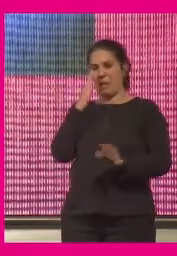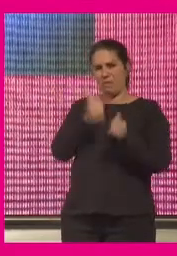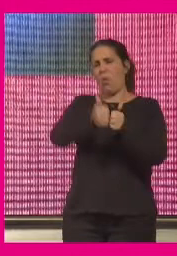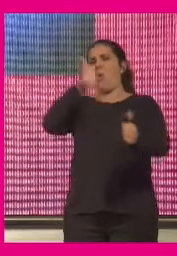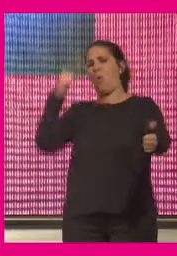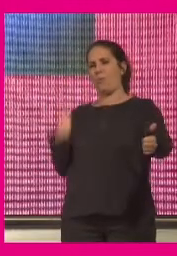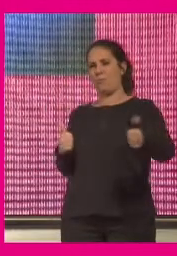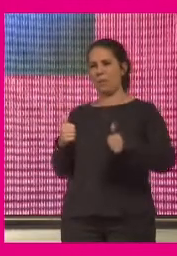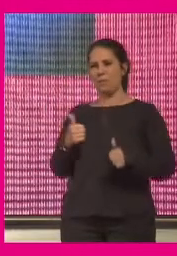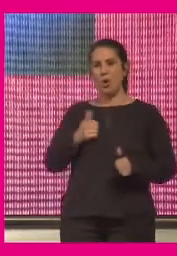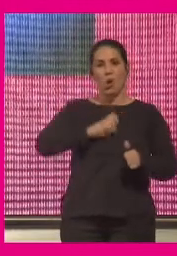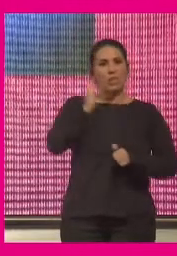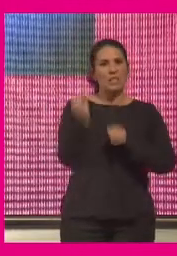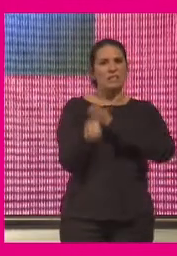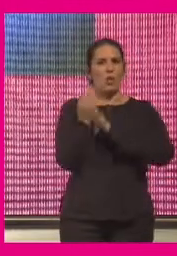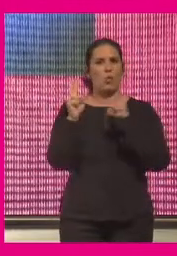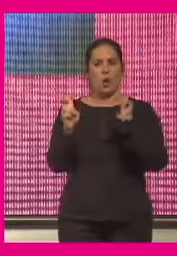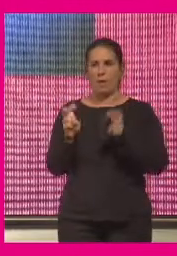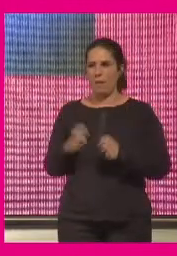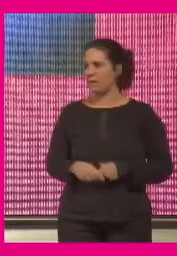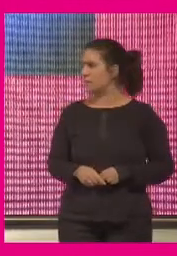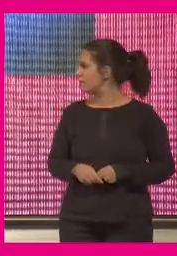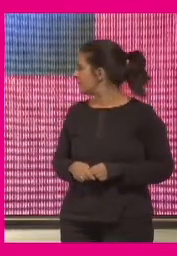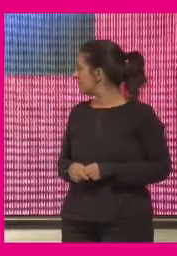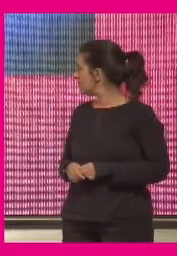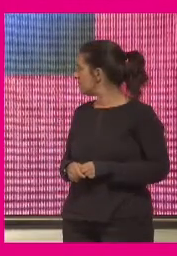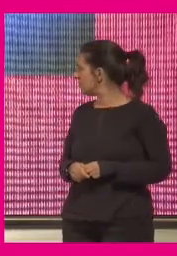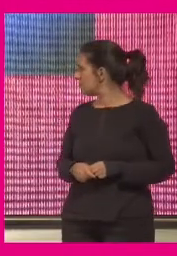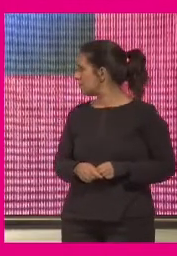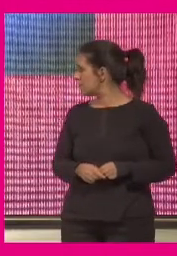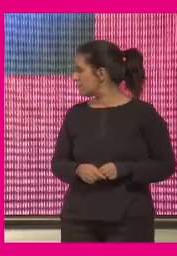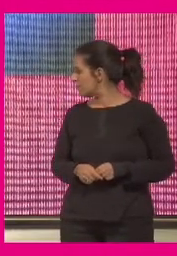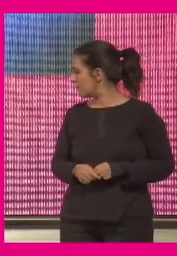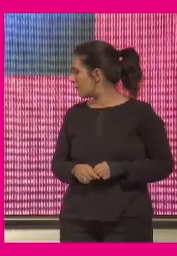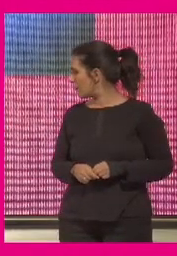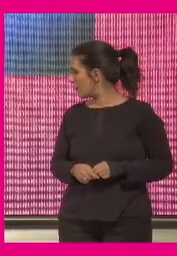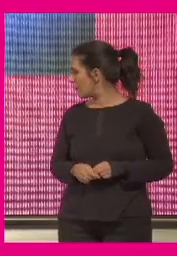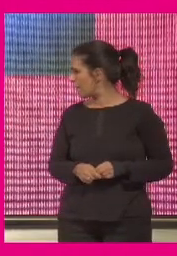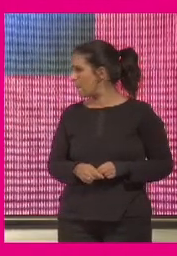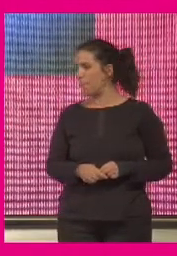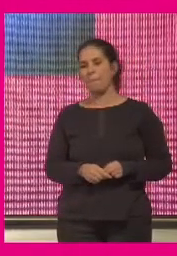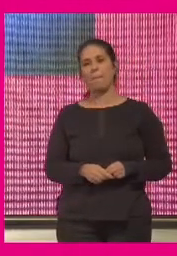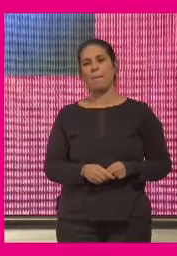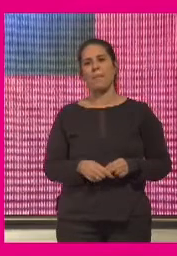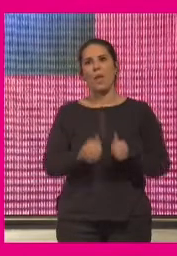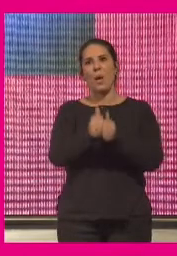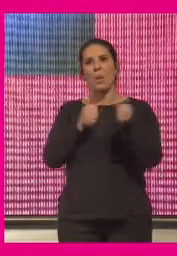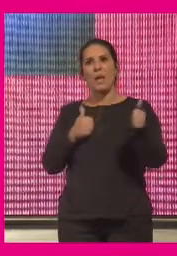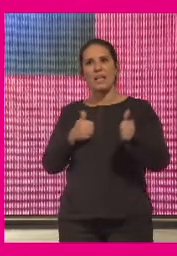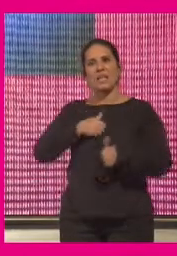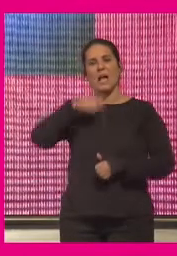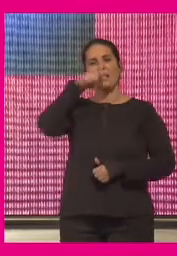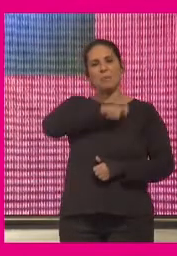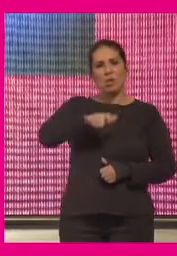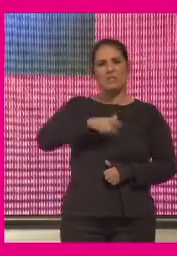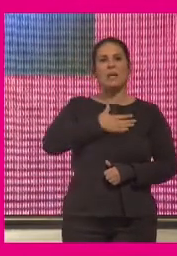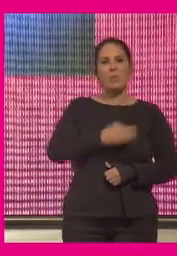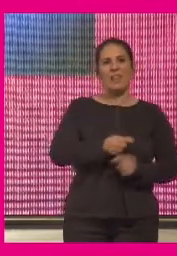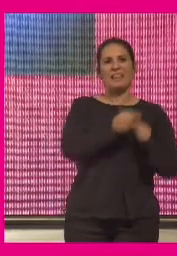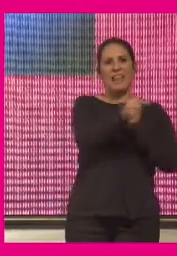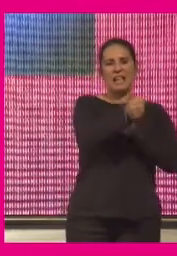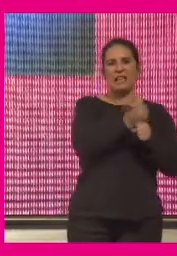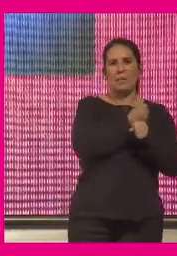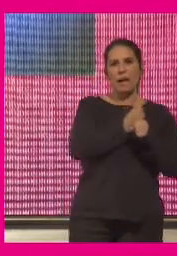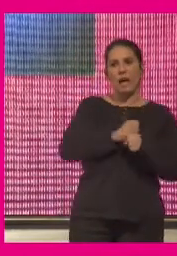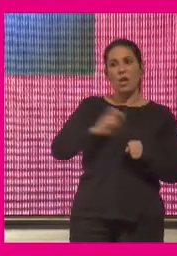pero han aparecido otras nuevas y una de ellas precisamente tiene que ver con el cuerpo es la brecha entre aquellos que pueden teletrabajar y aquellos